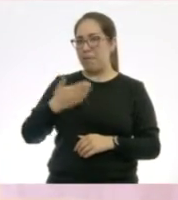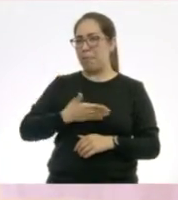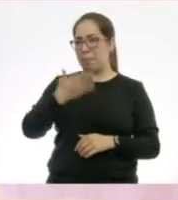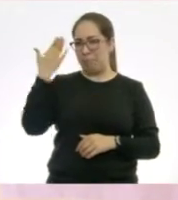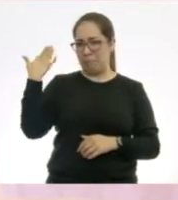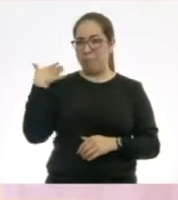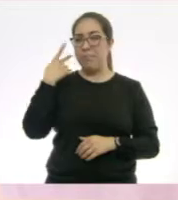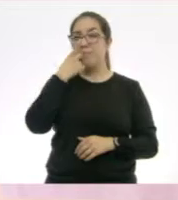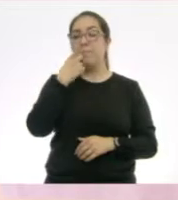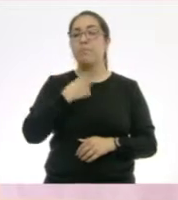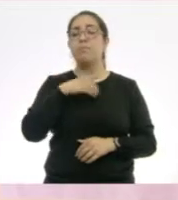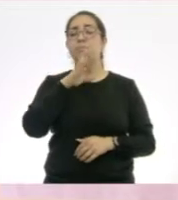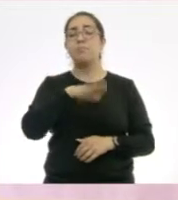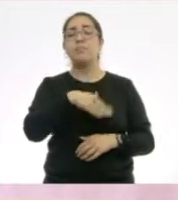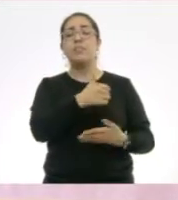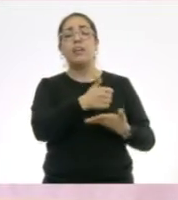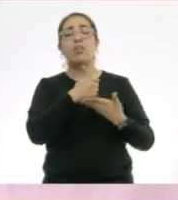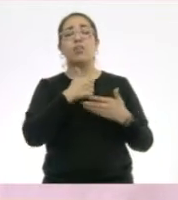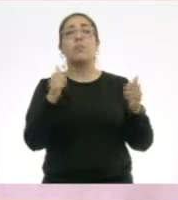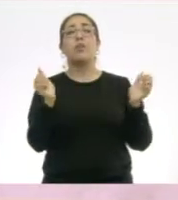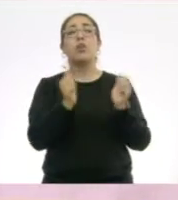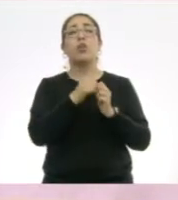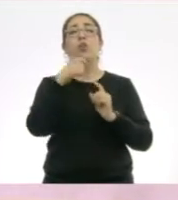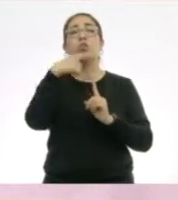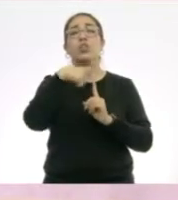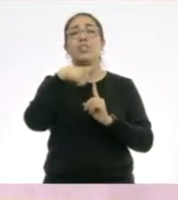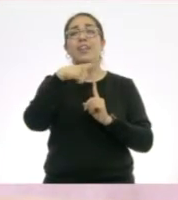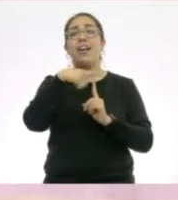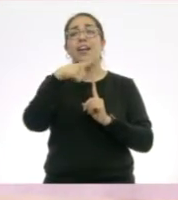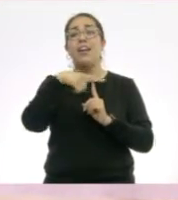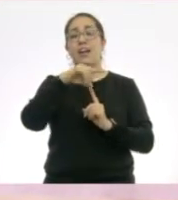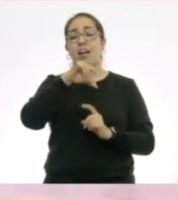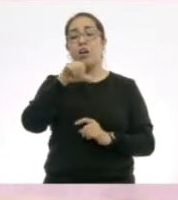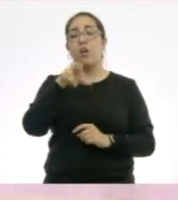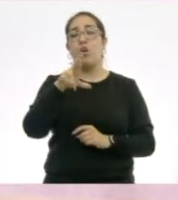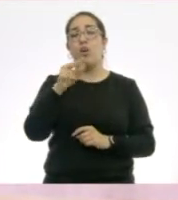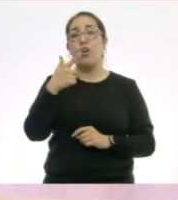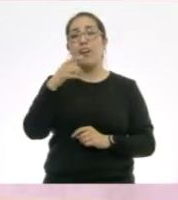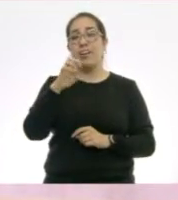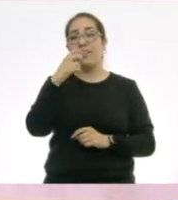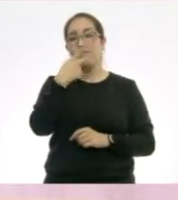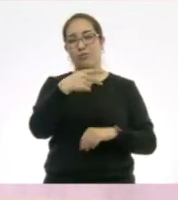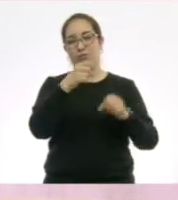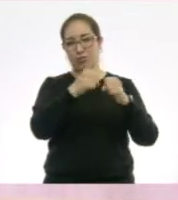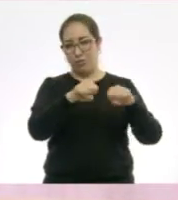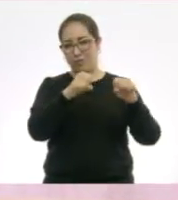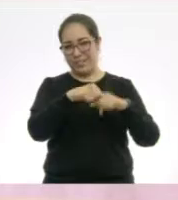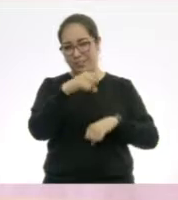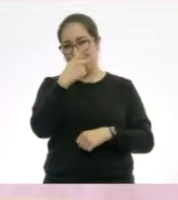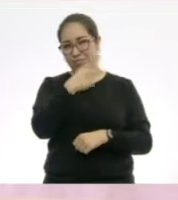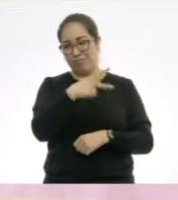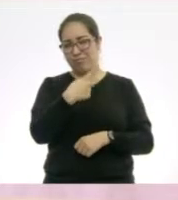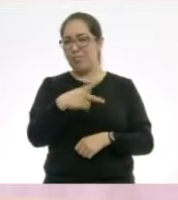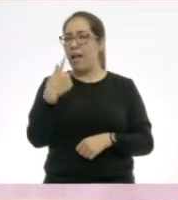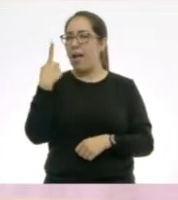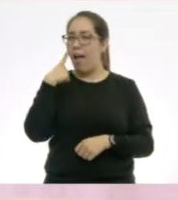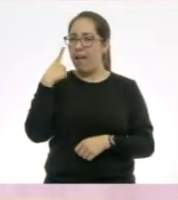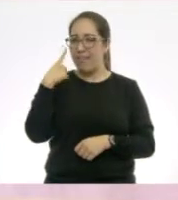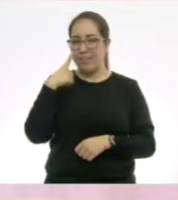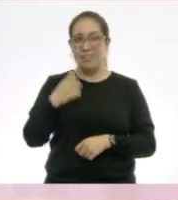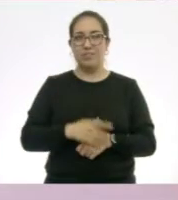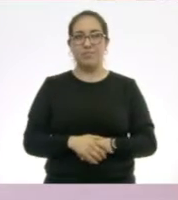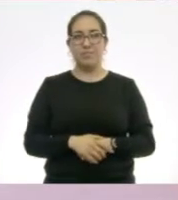días que yo le ayudara con la tarea de Jorge. Jorge es su sobrino. Y vamos a ver